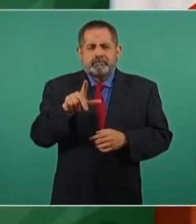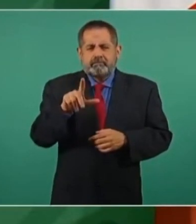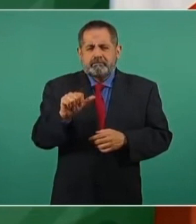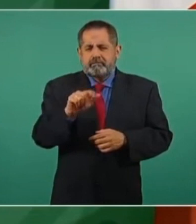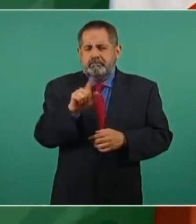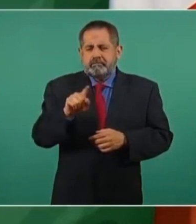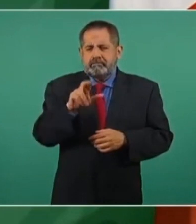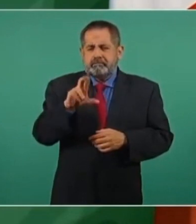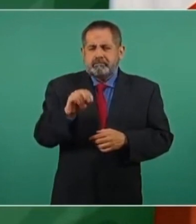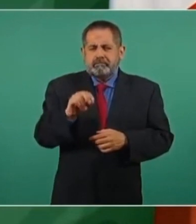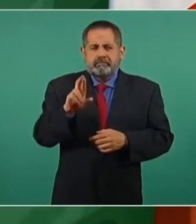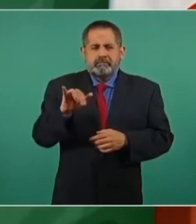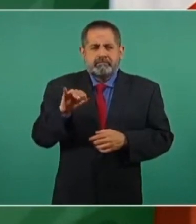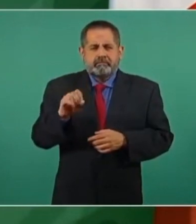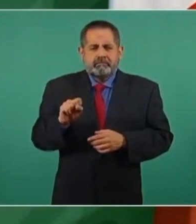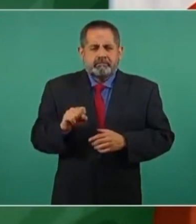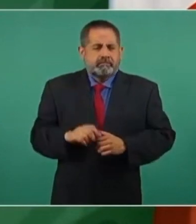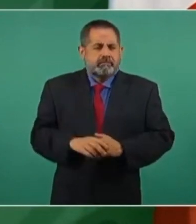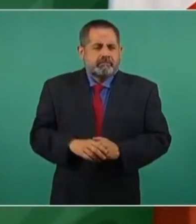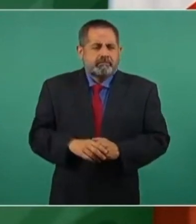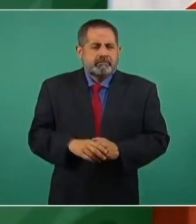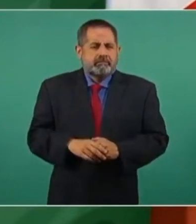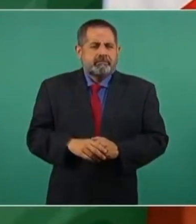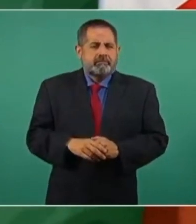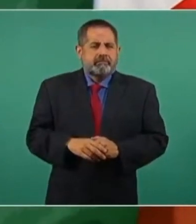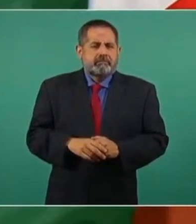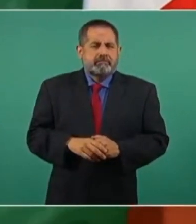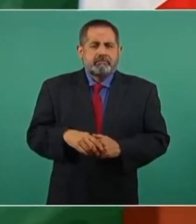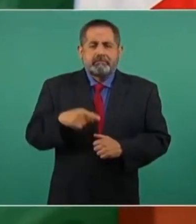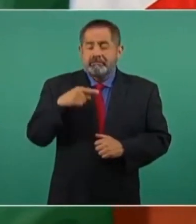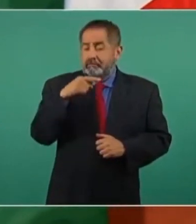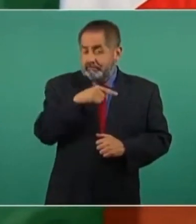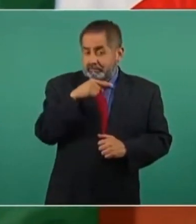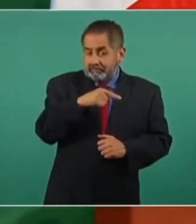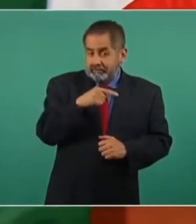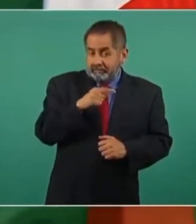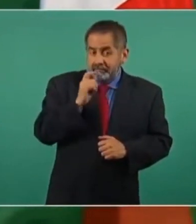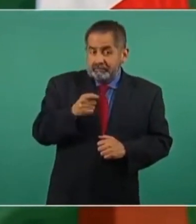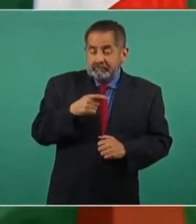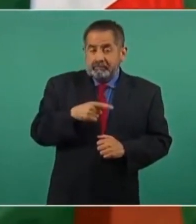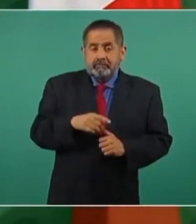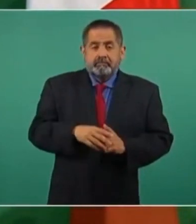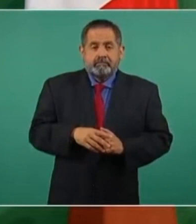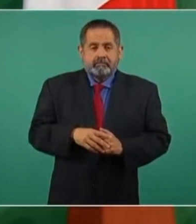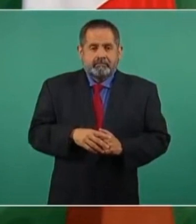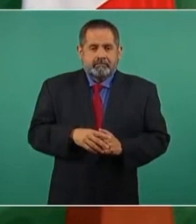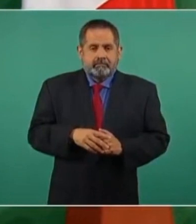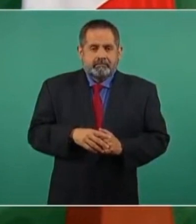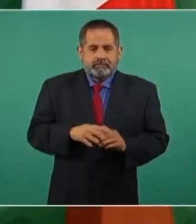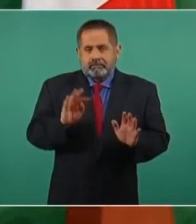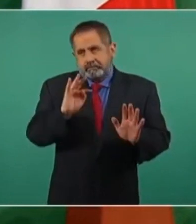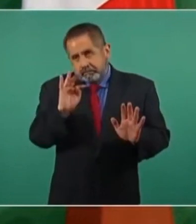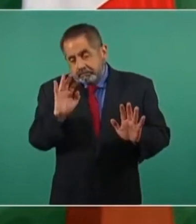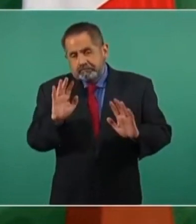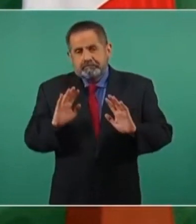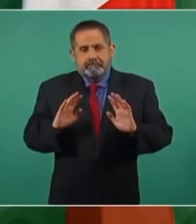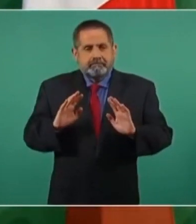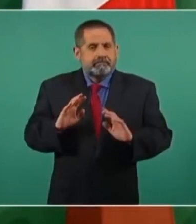él sacó, pero puede ser que